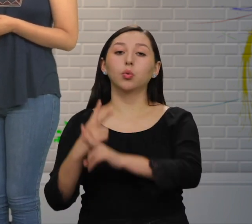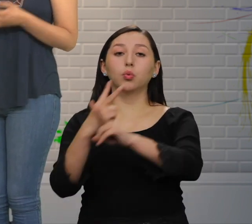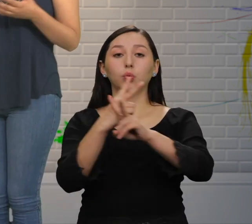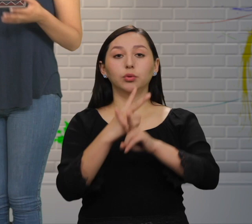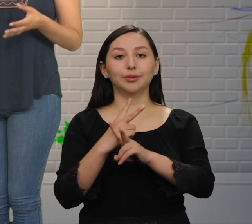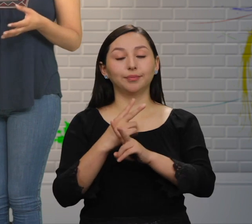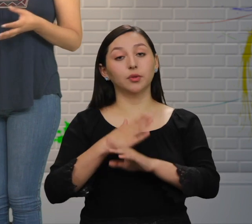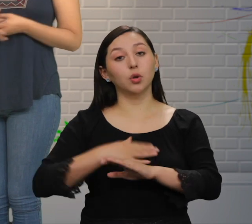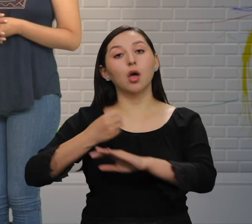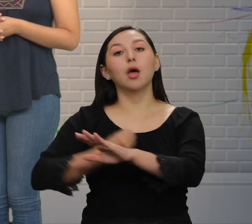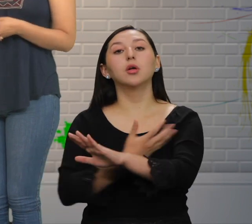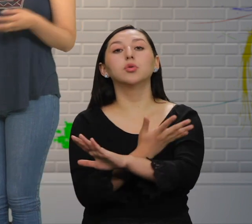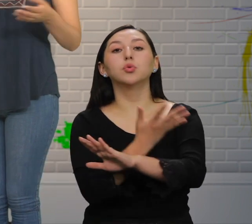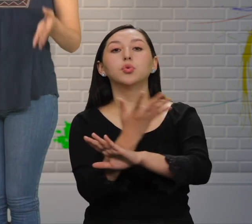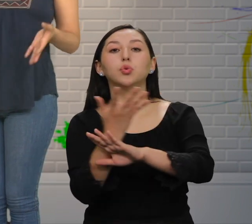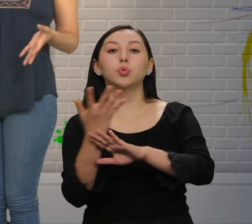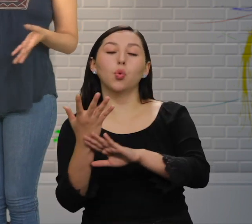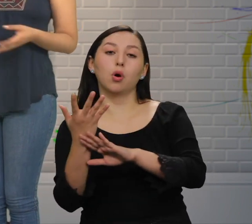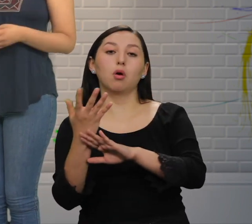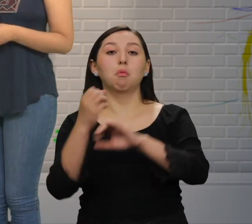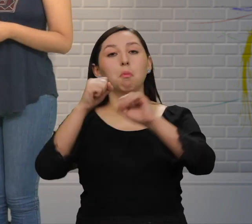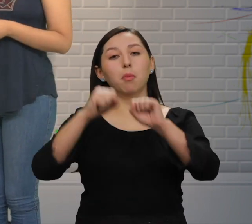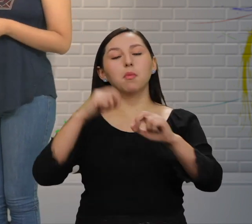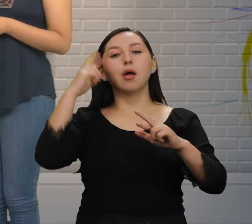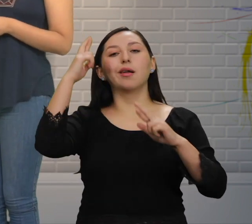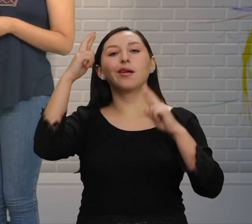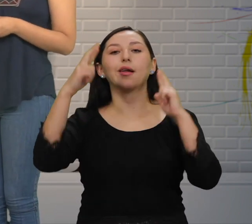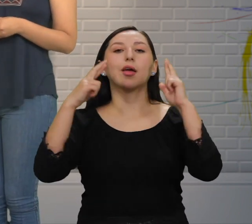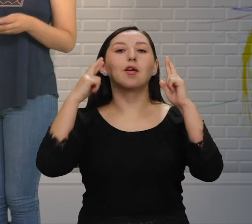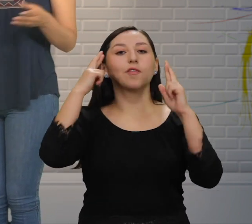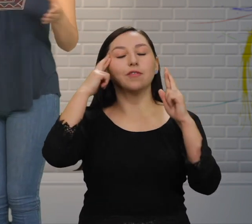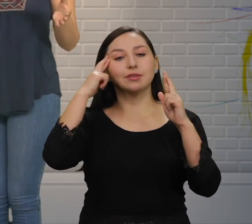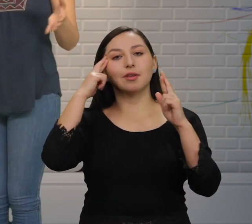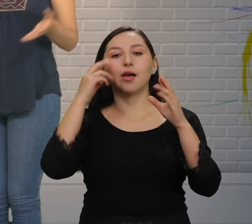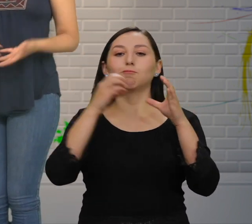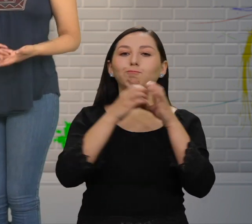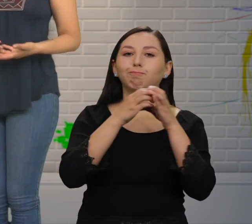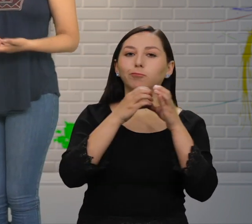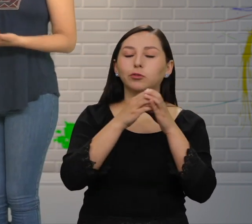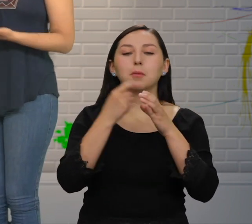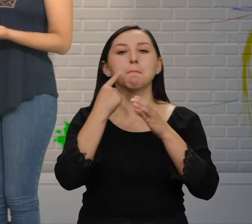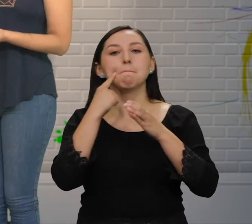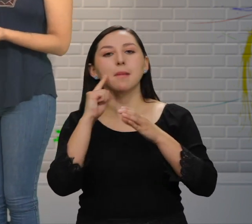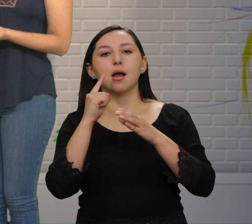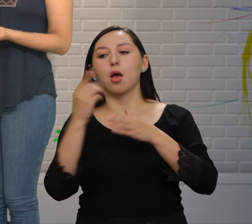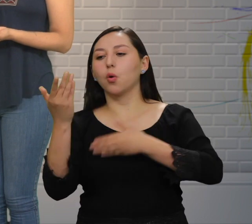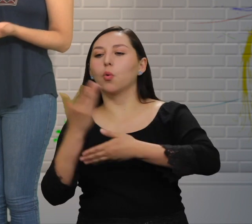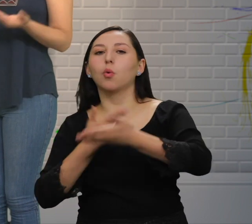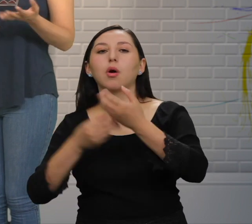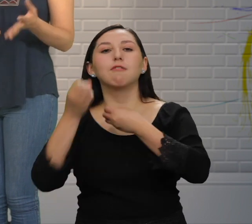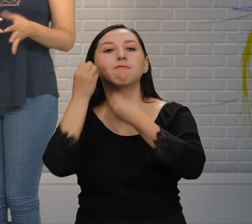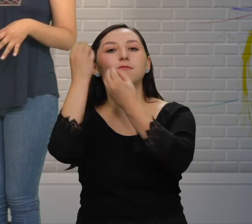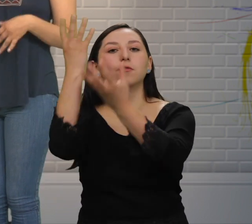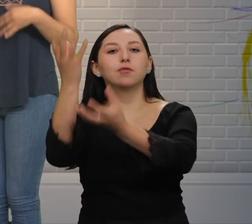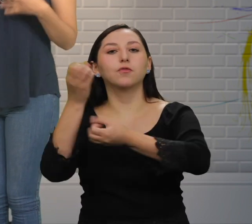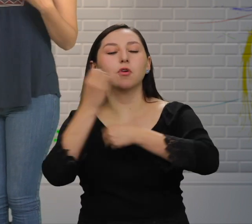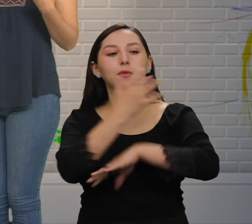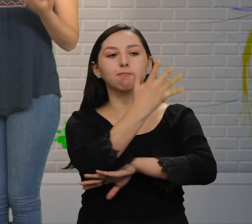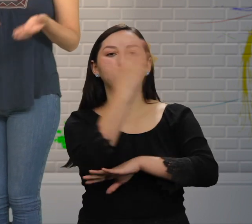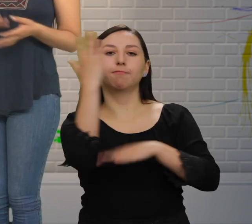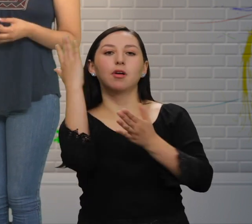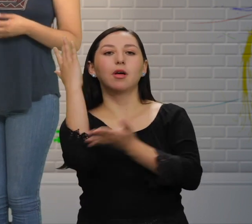Yo les recomiendo crear campañas de reforestación de manglar Evitar la tala de estos bosques Y también